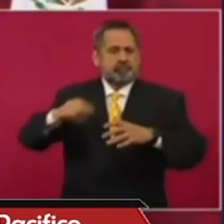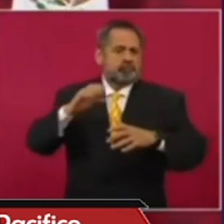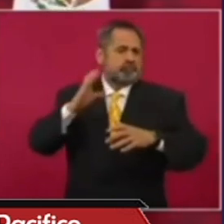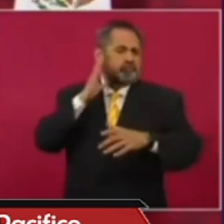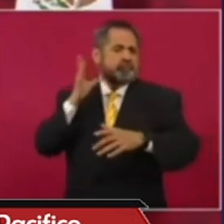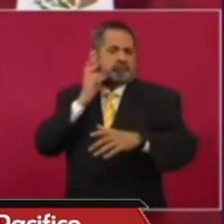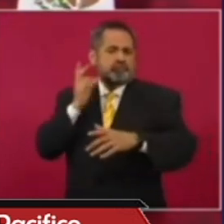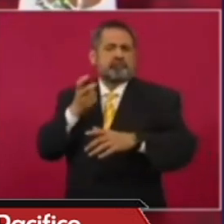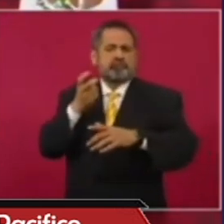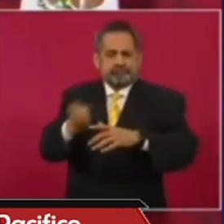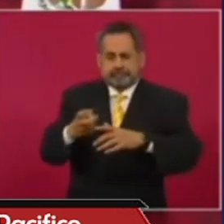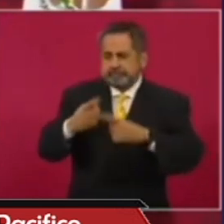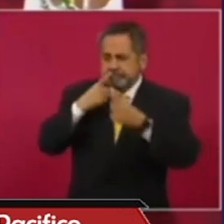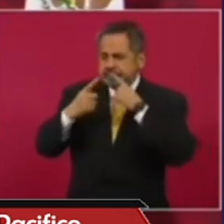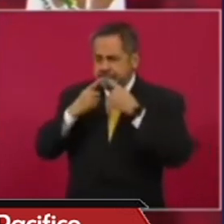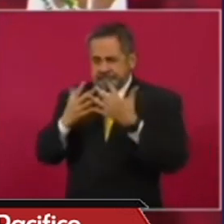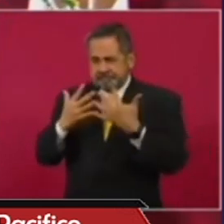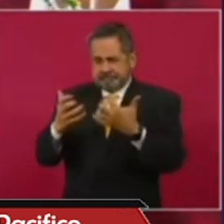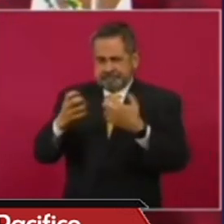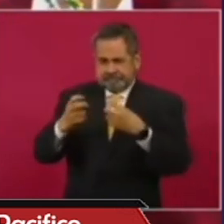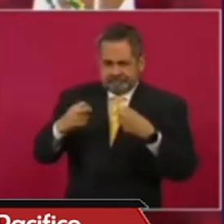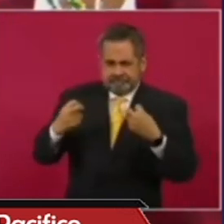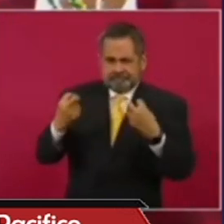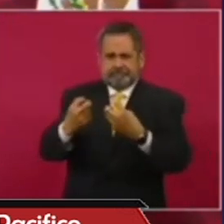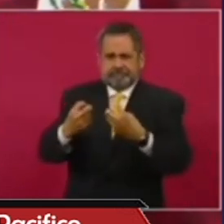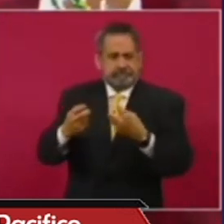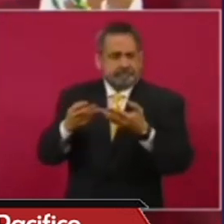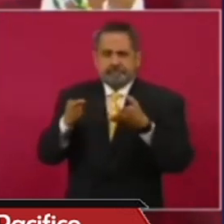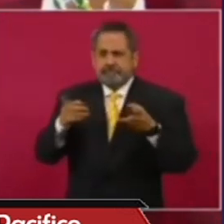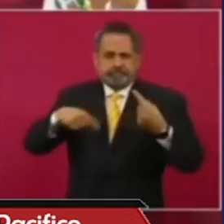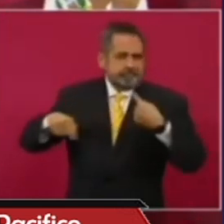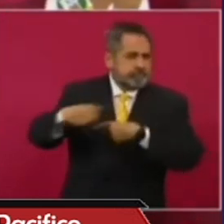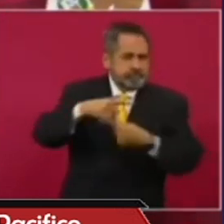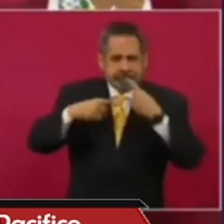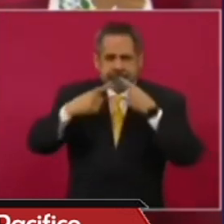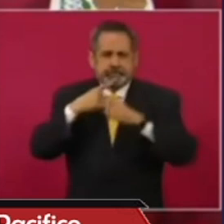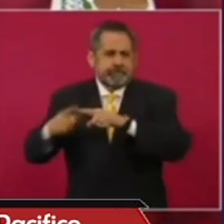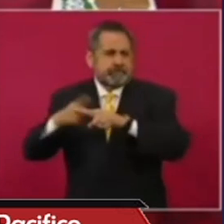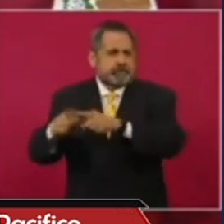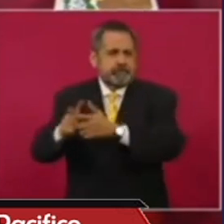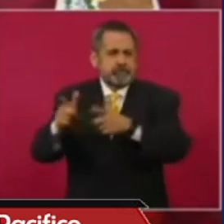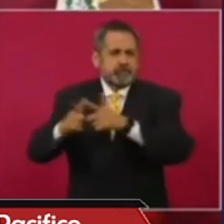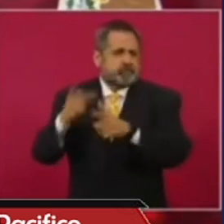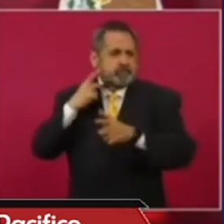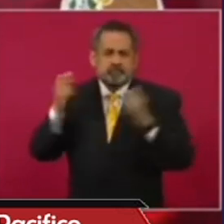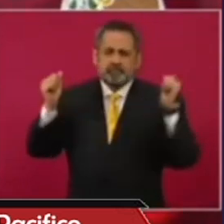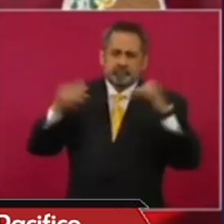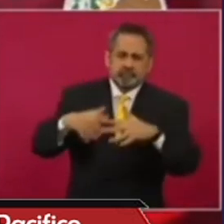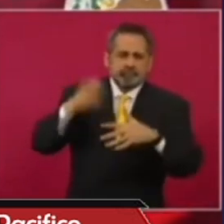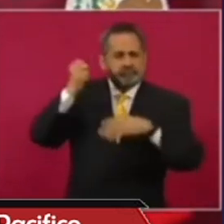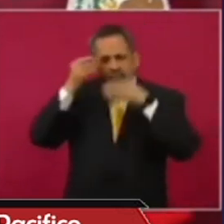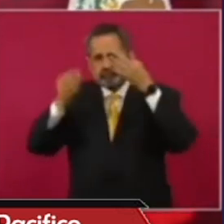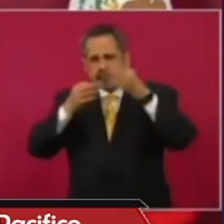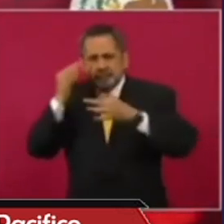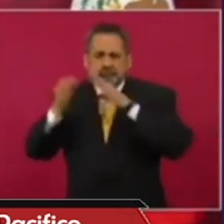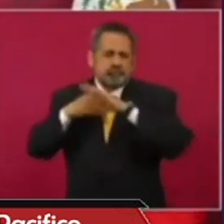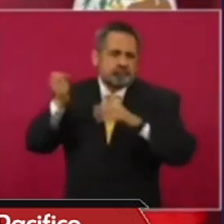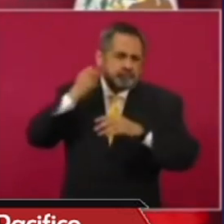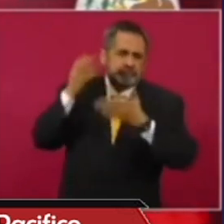Cámara de los Diputados, el Parlamento abierto que se ha acordado entre las diferentes fuerzas políticas y donde seguramente